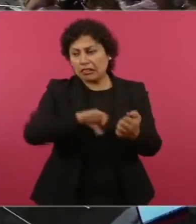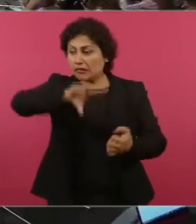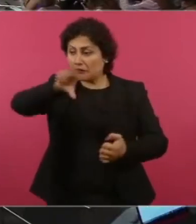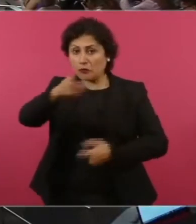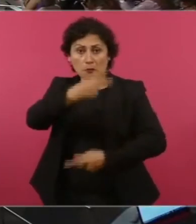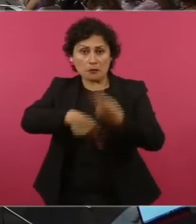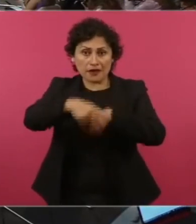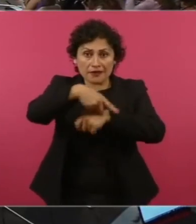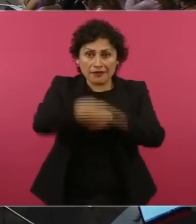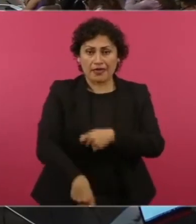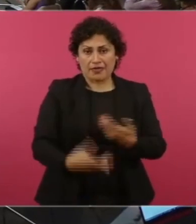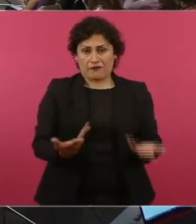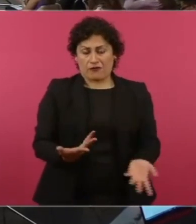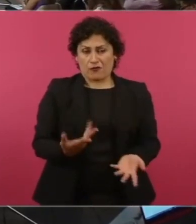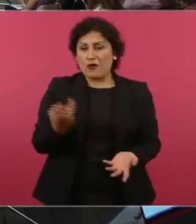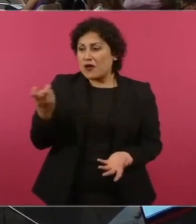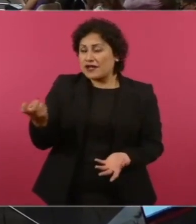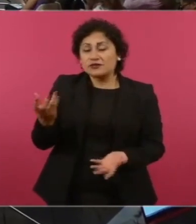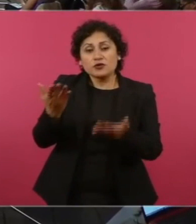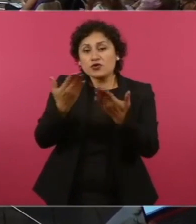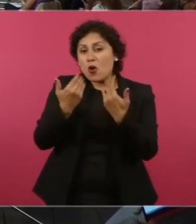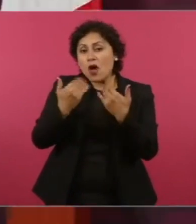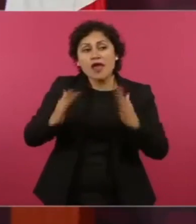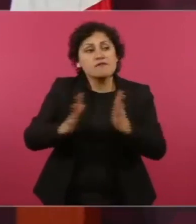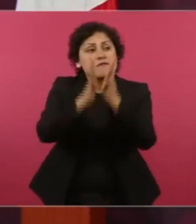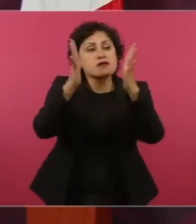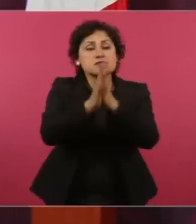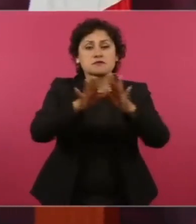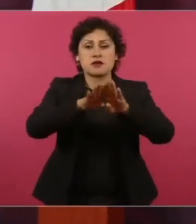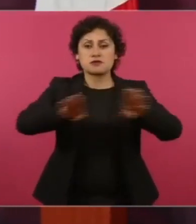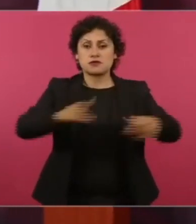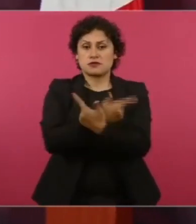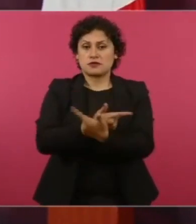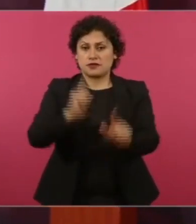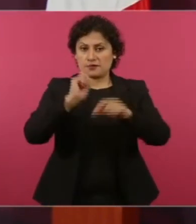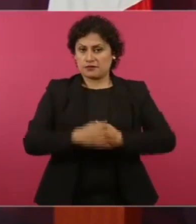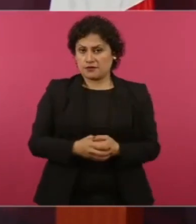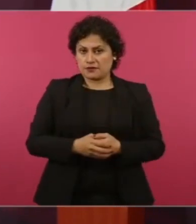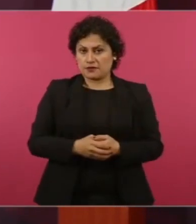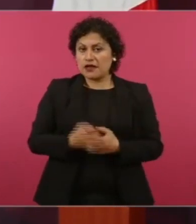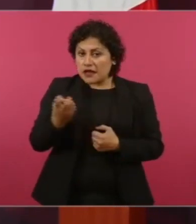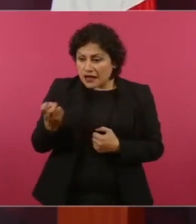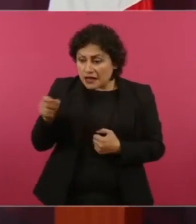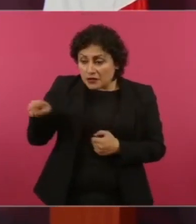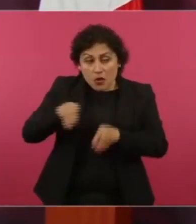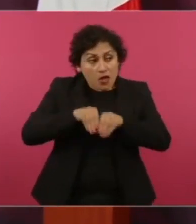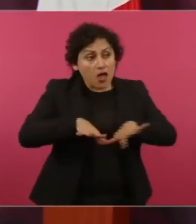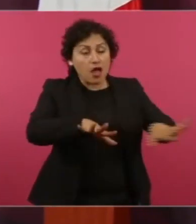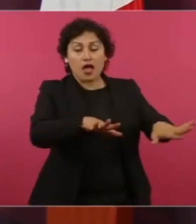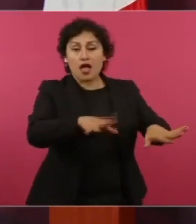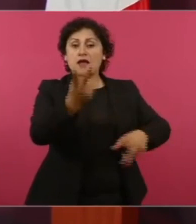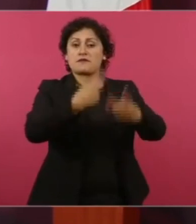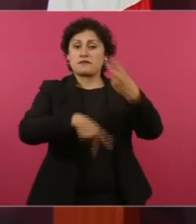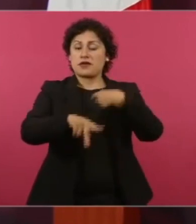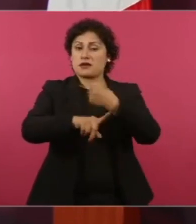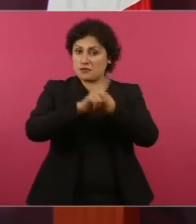antidemocrático completamente. Y esto afecta a la gente. Imagínense inflar